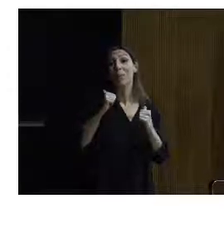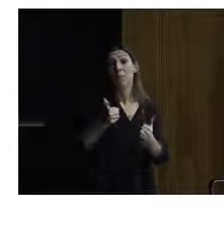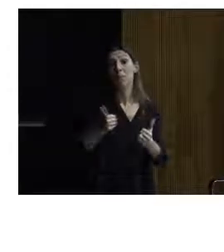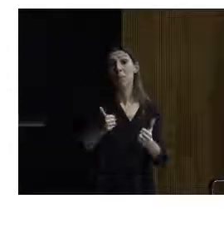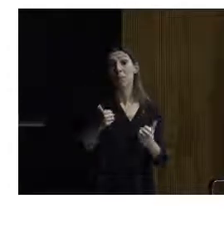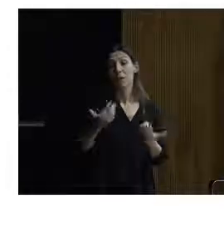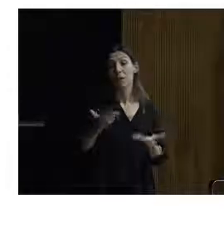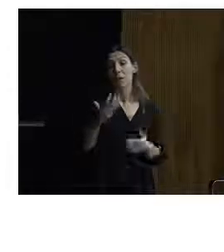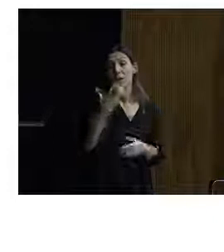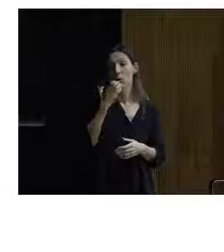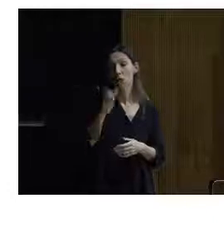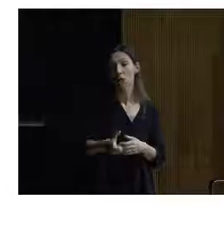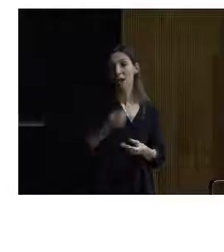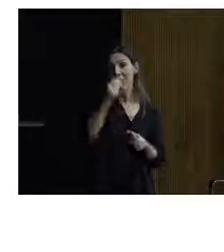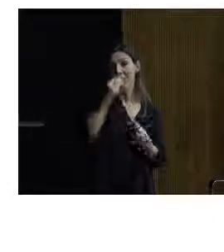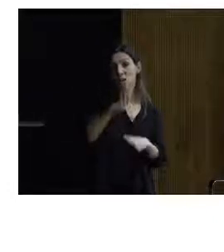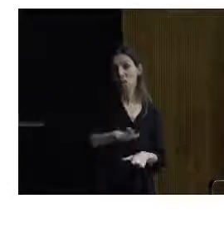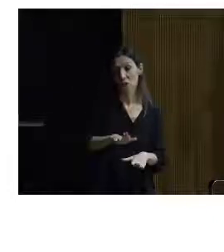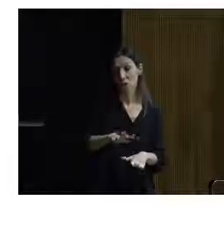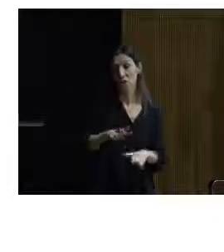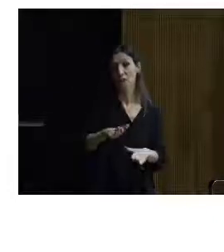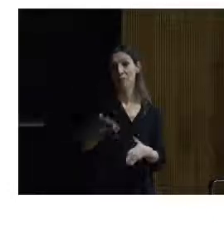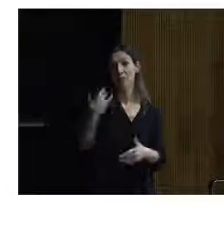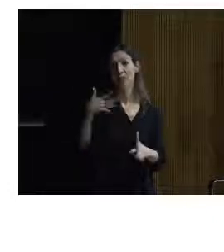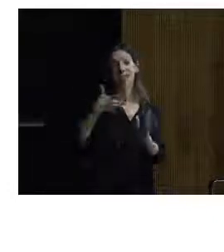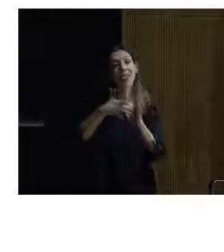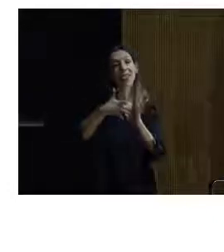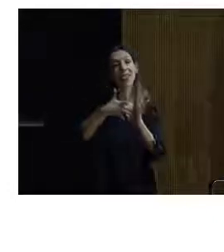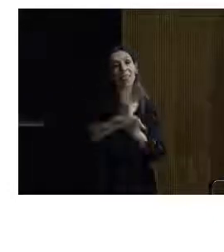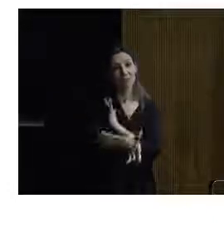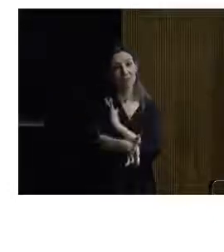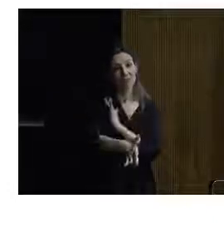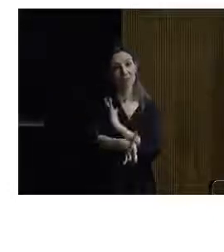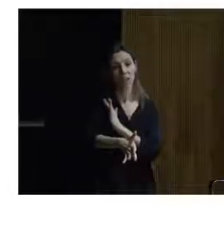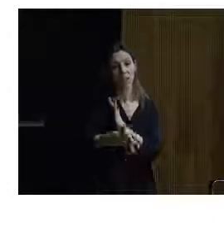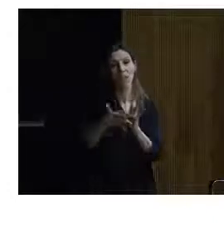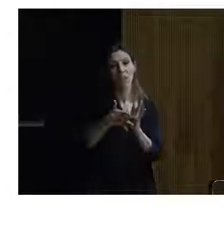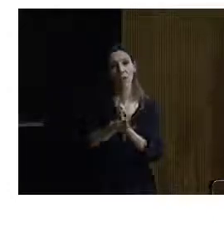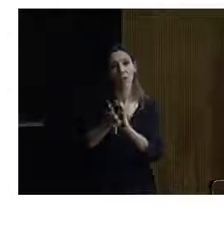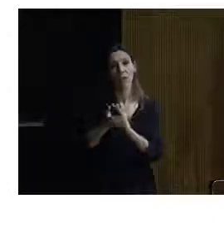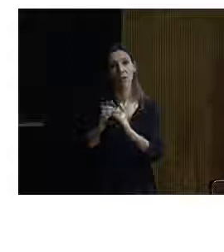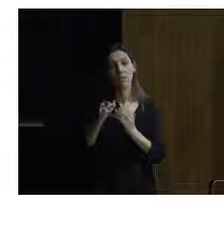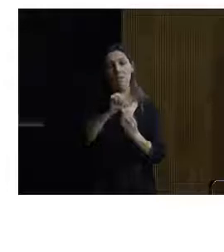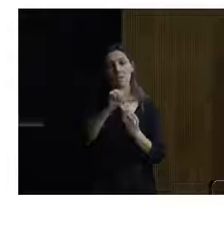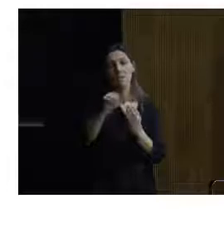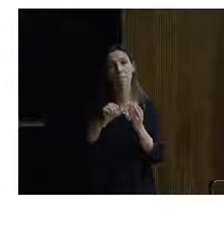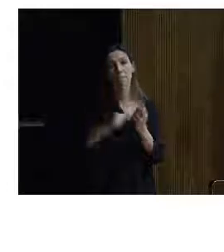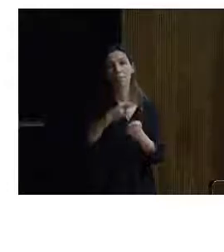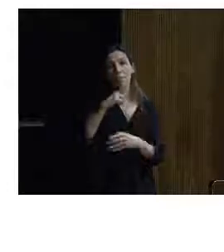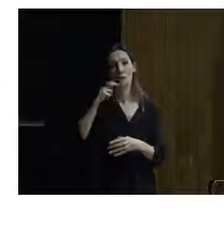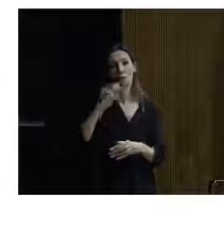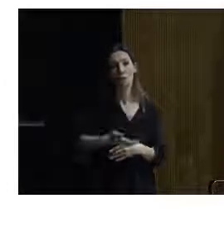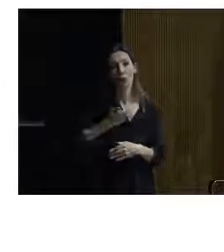un historiador, Alois Riegel, ya definió y encuadró como valores de